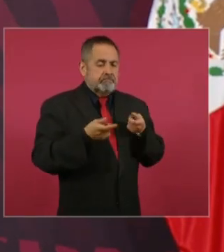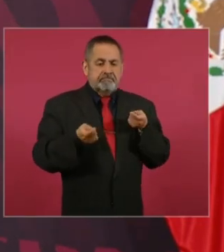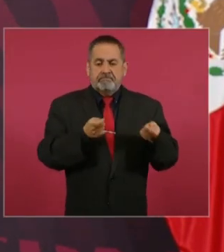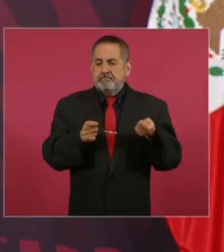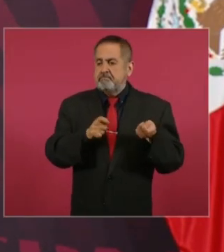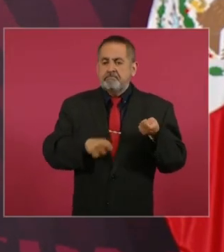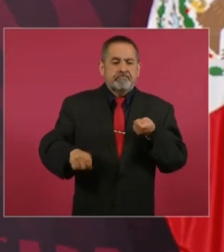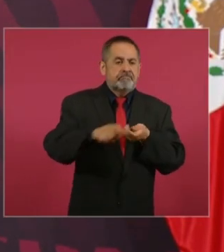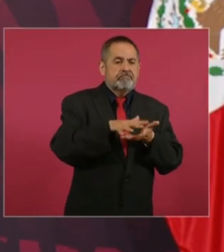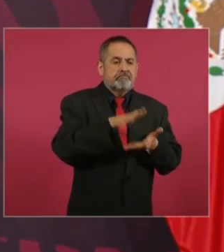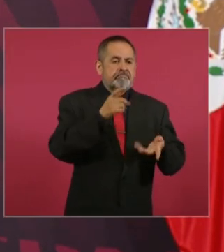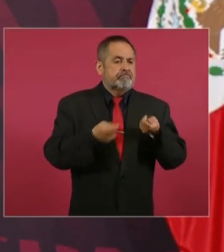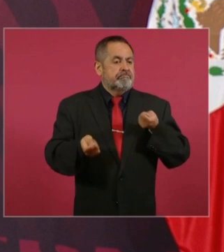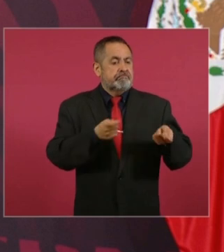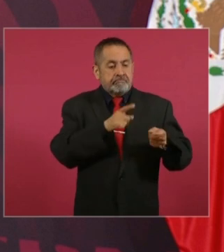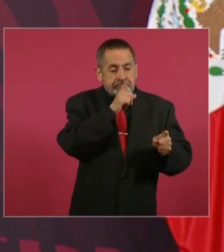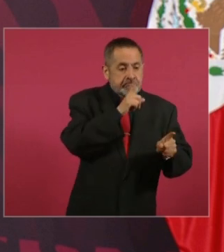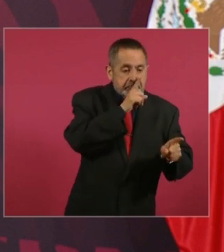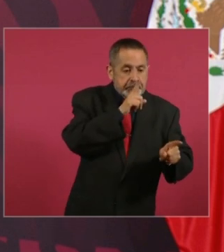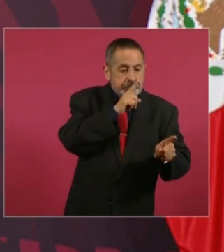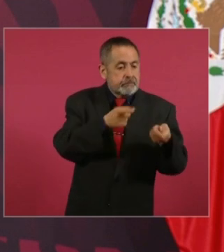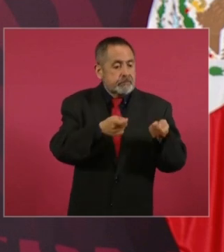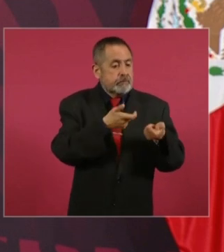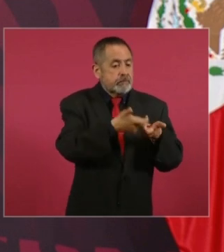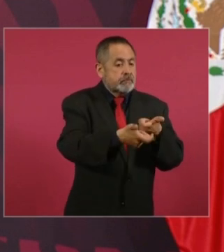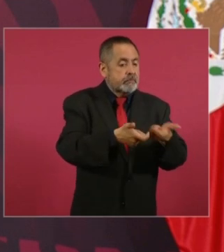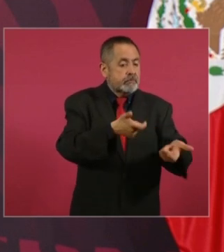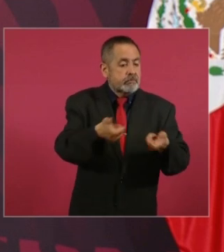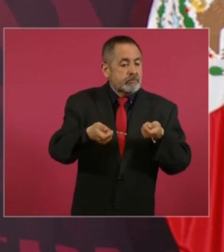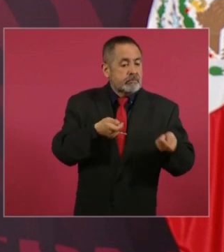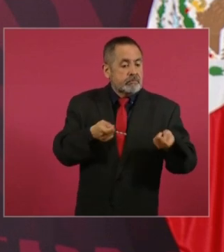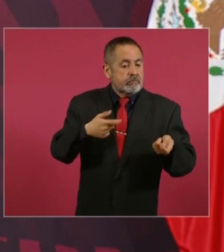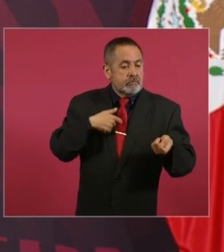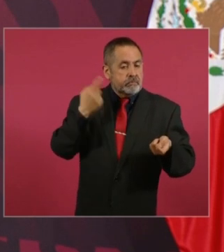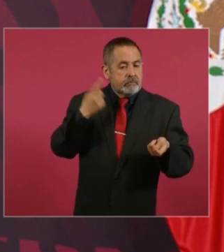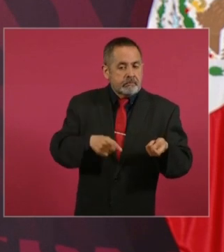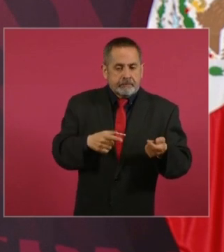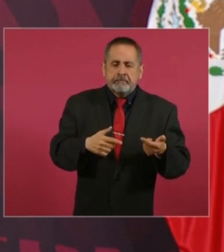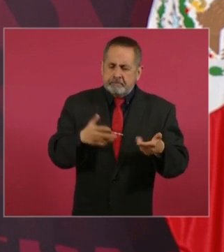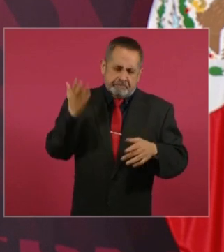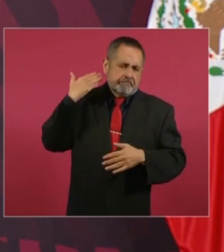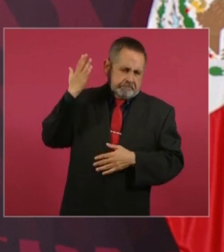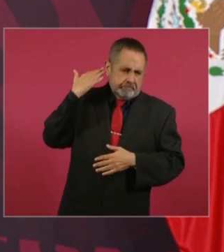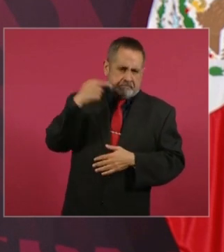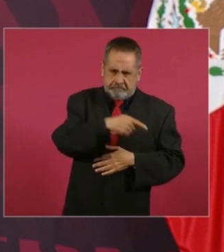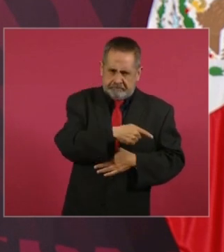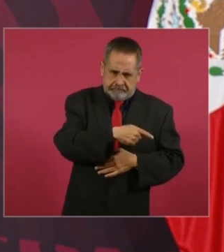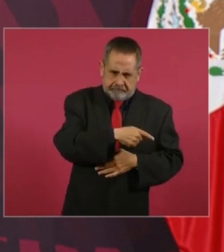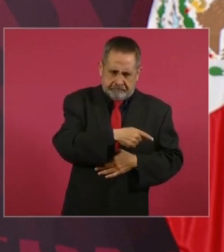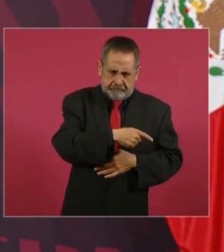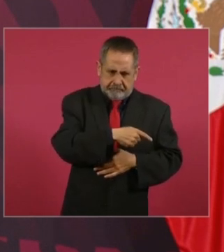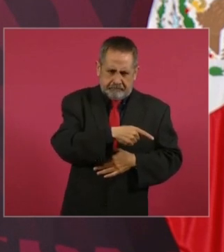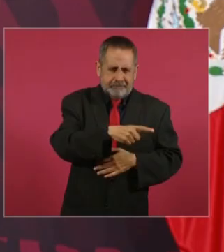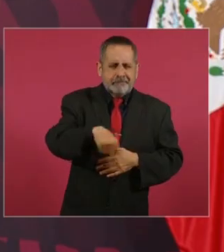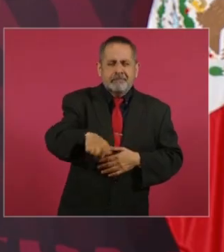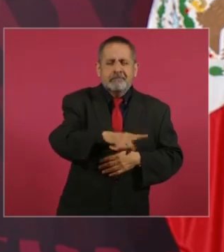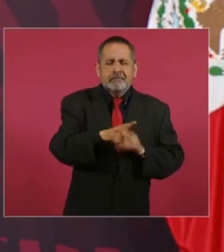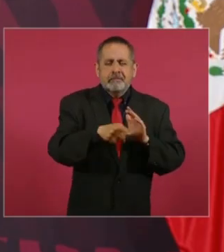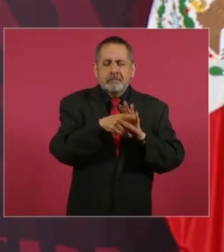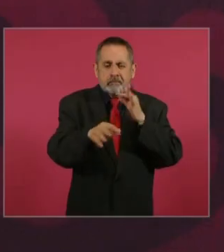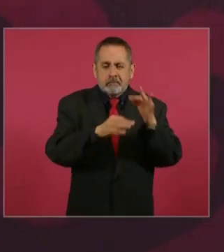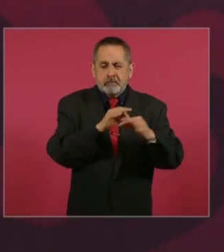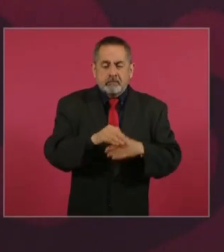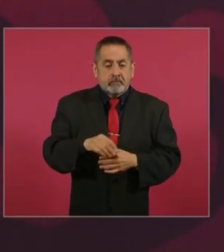de los medios y nos